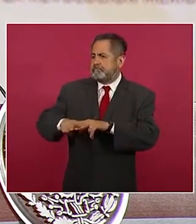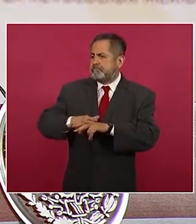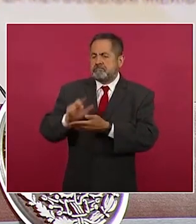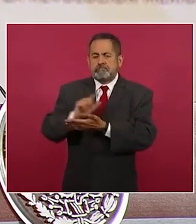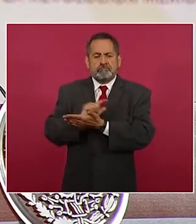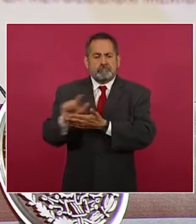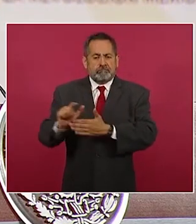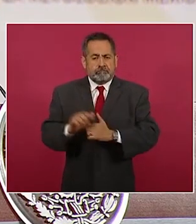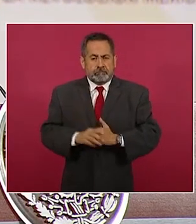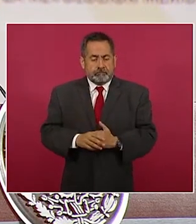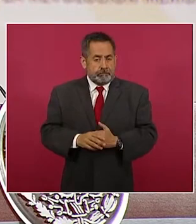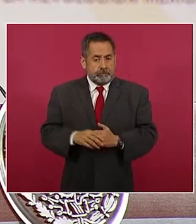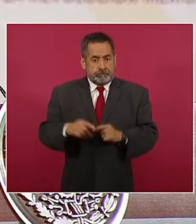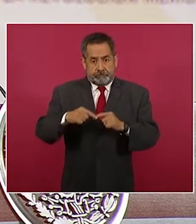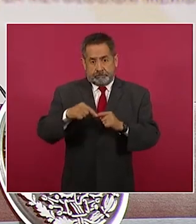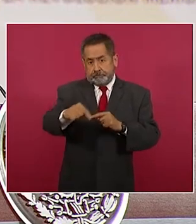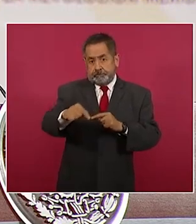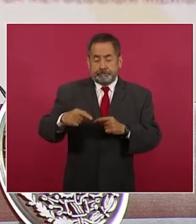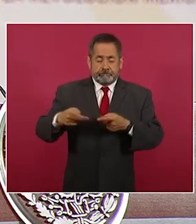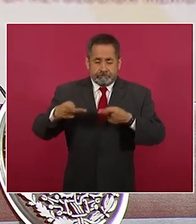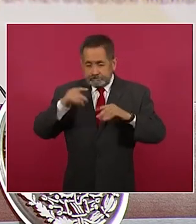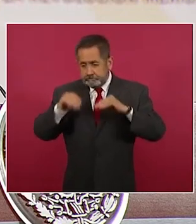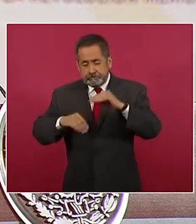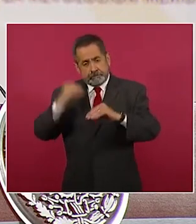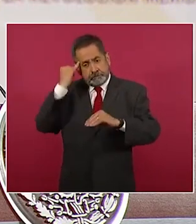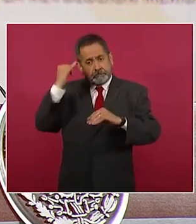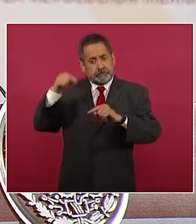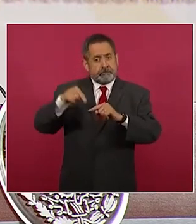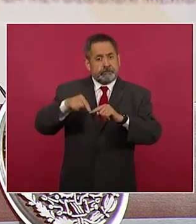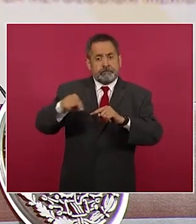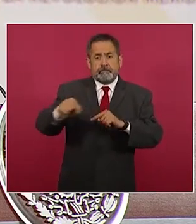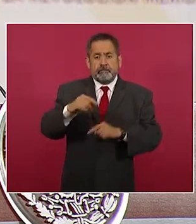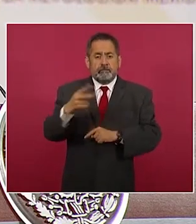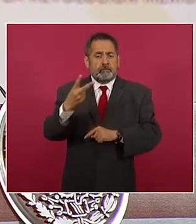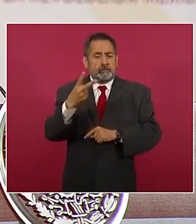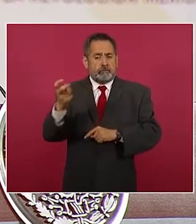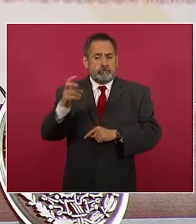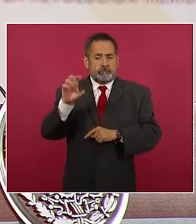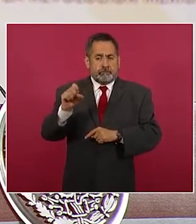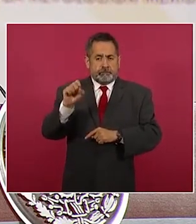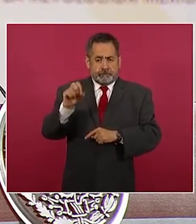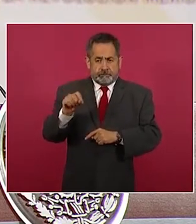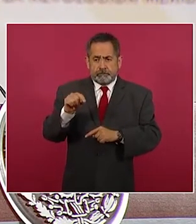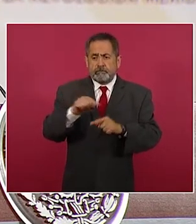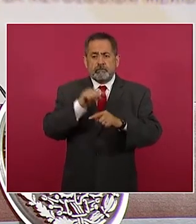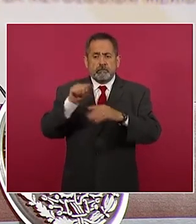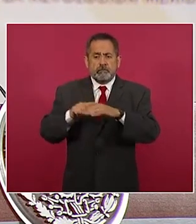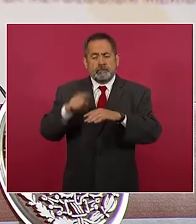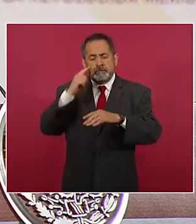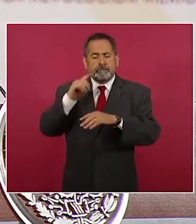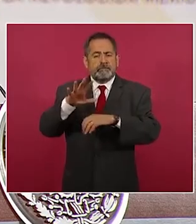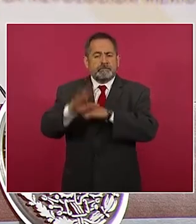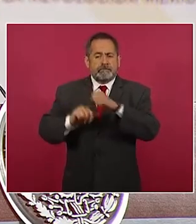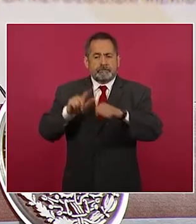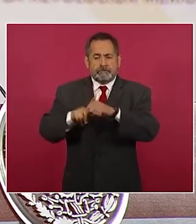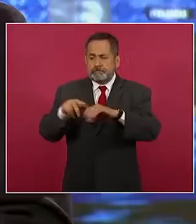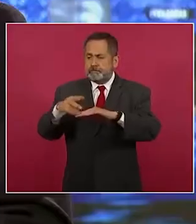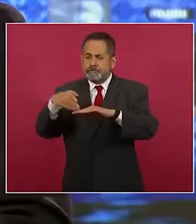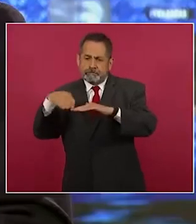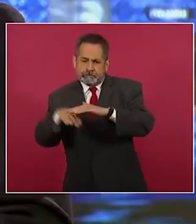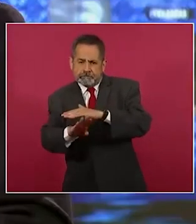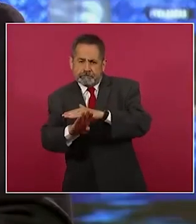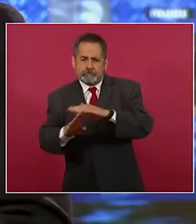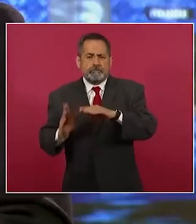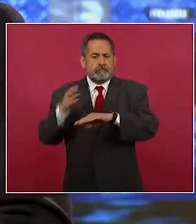mencionar que a lo largo de la vía se tiene programada la construcción de más de 260 pasos de fauna. El Tren Maya será el proyecto